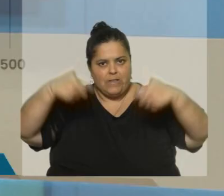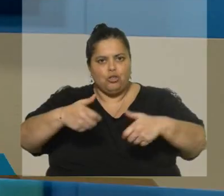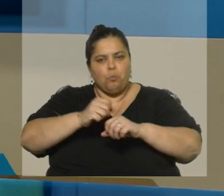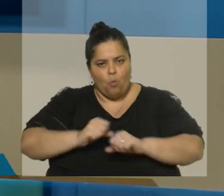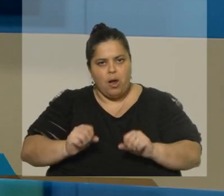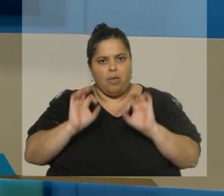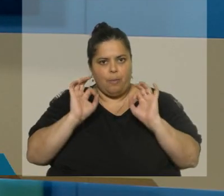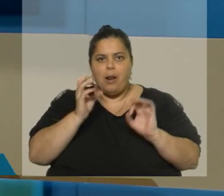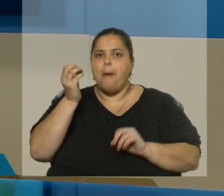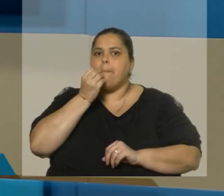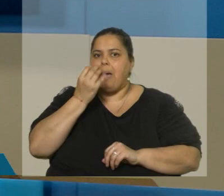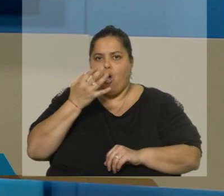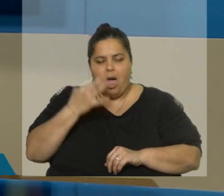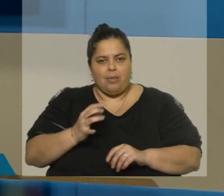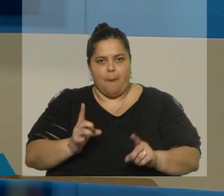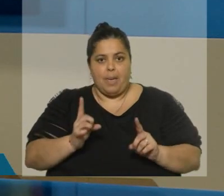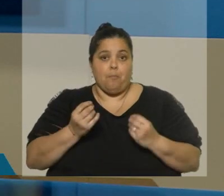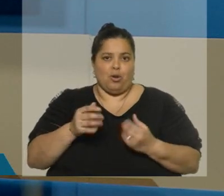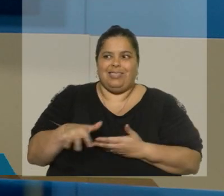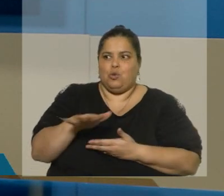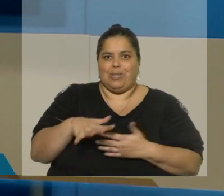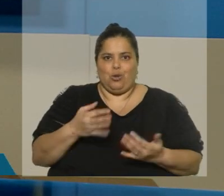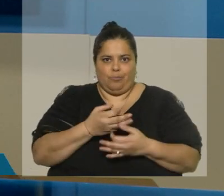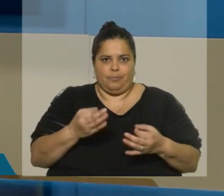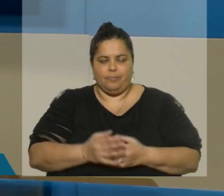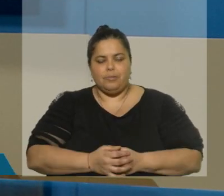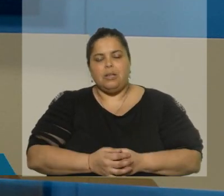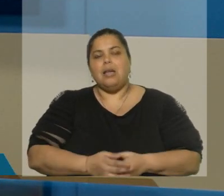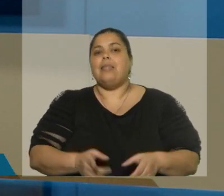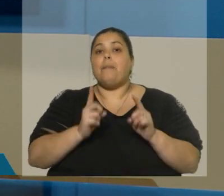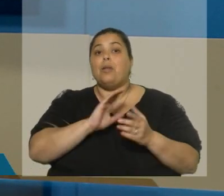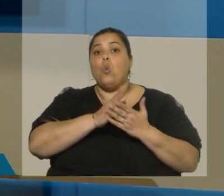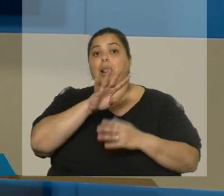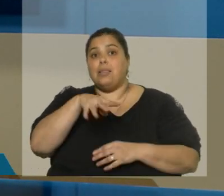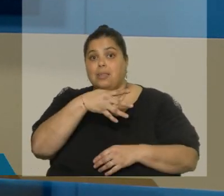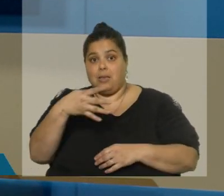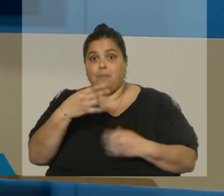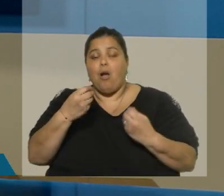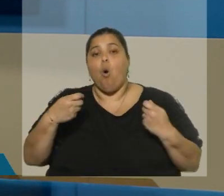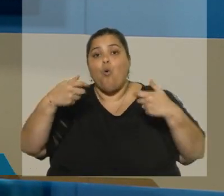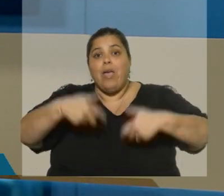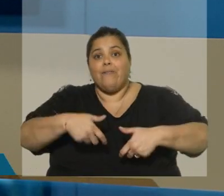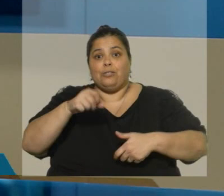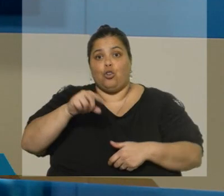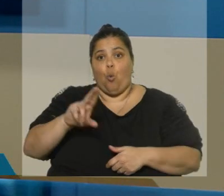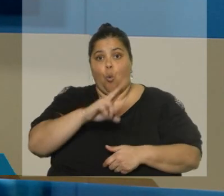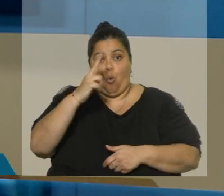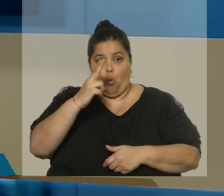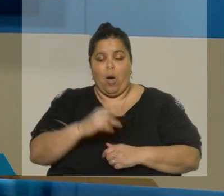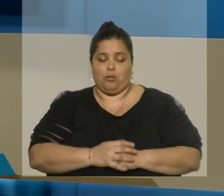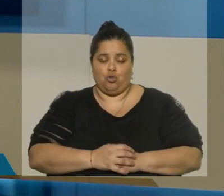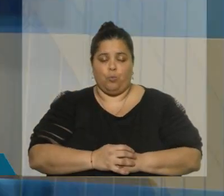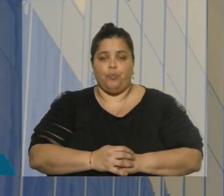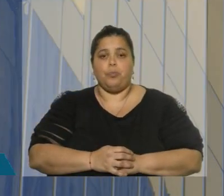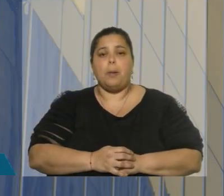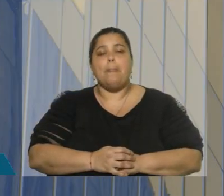pueda incluso mejorar. Veamos la última placa precisamente para hacer referencia a esto, al grado inversor uruguayo. Y por acá vamos